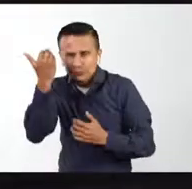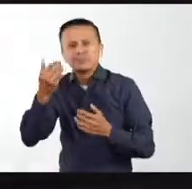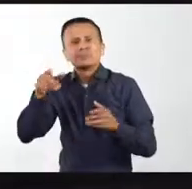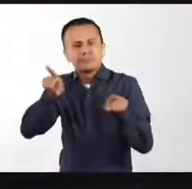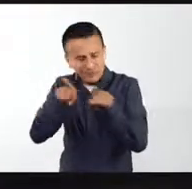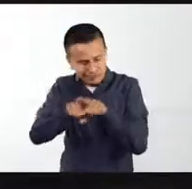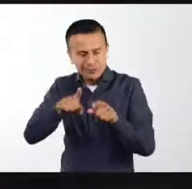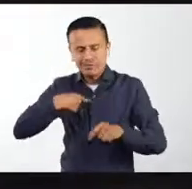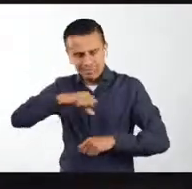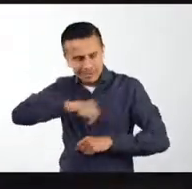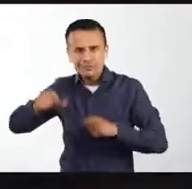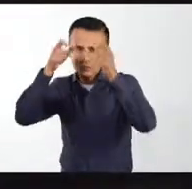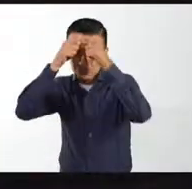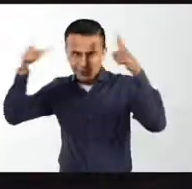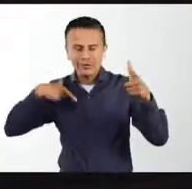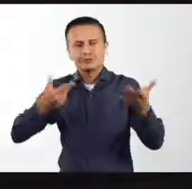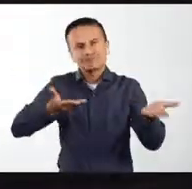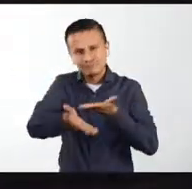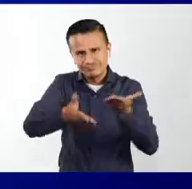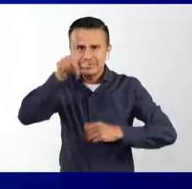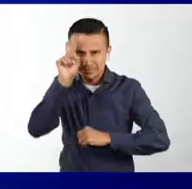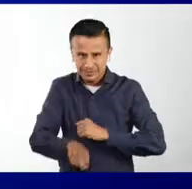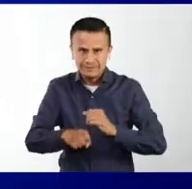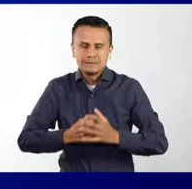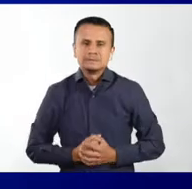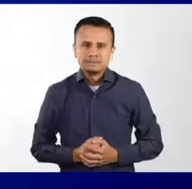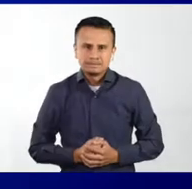y adultas que el Estado debe garantizar.